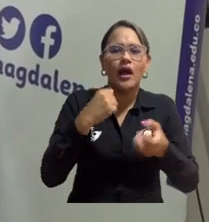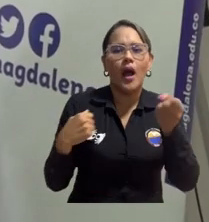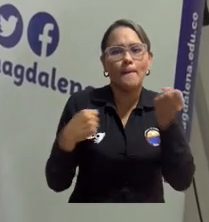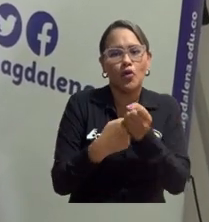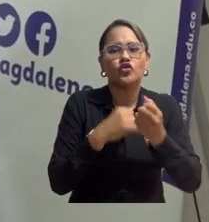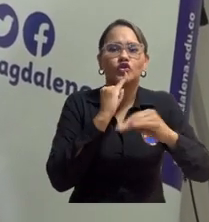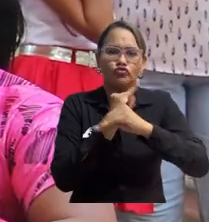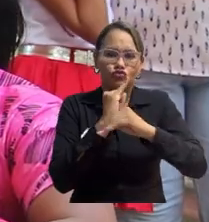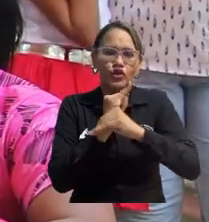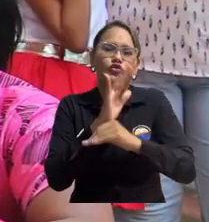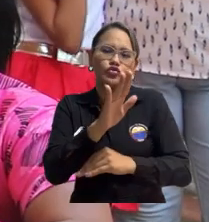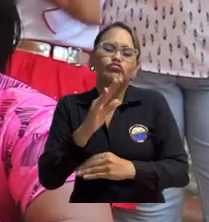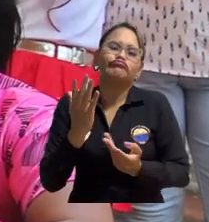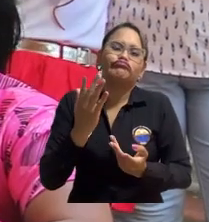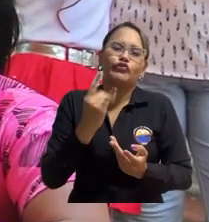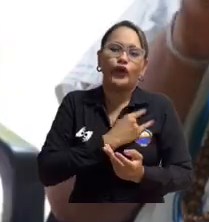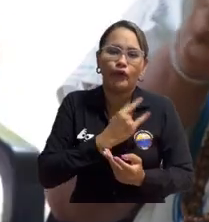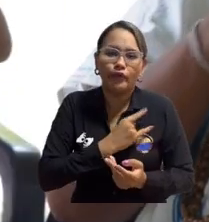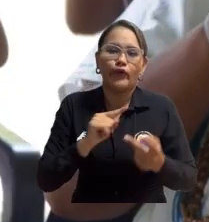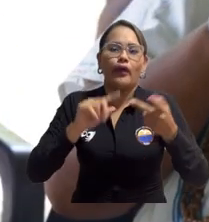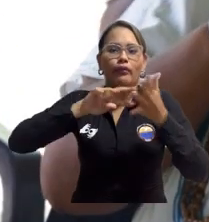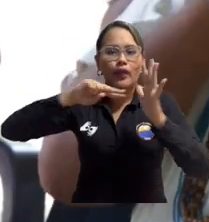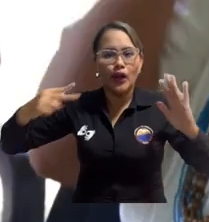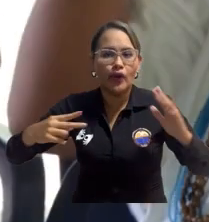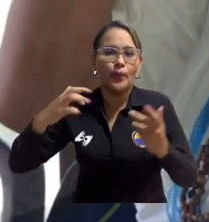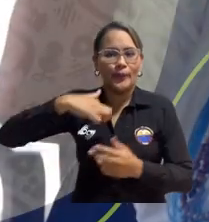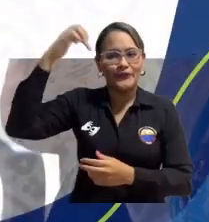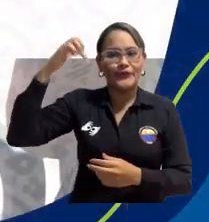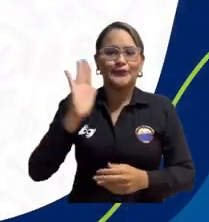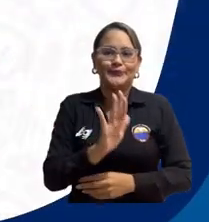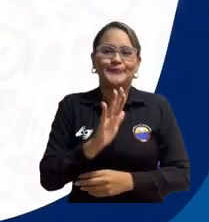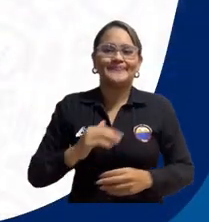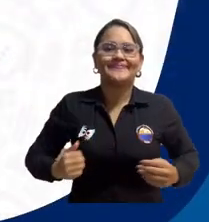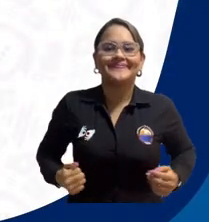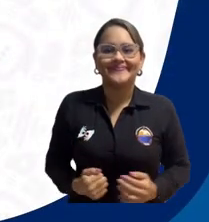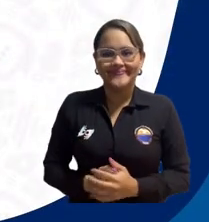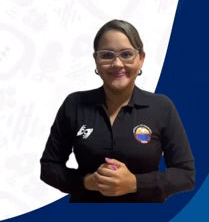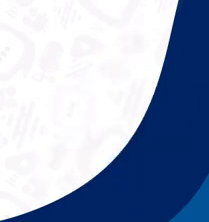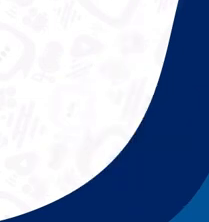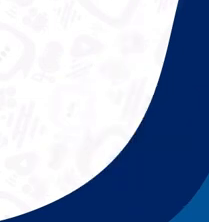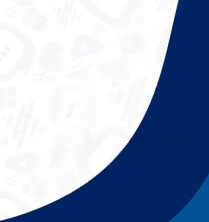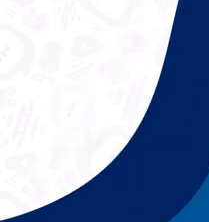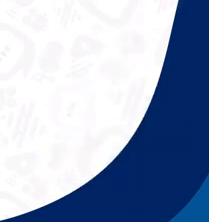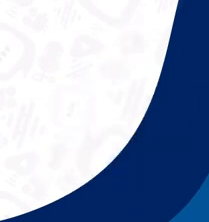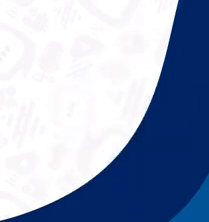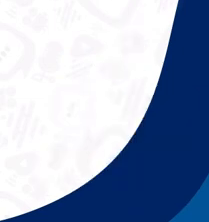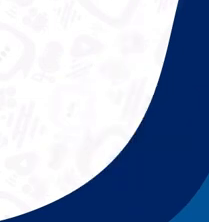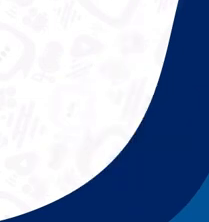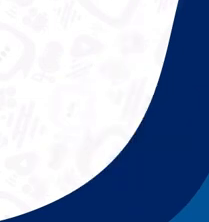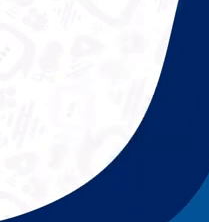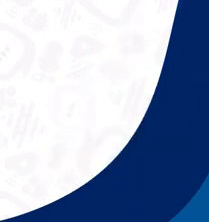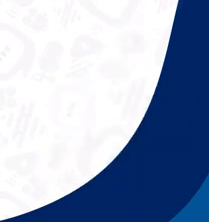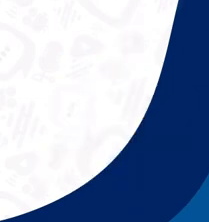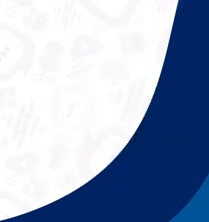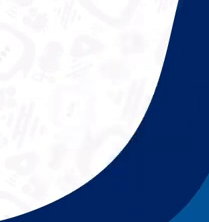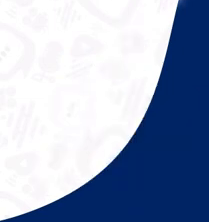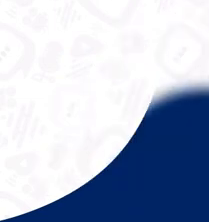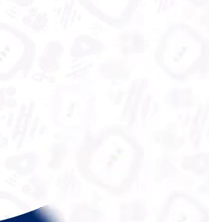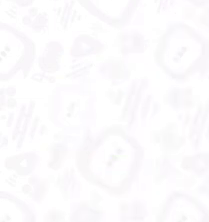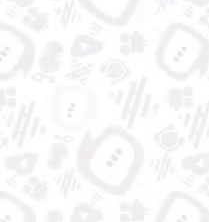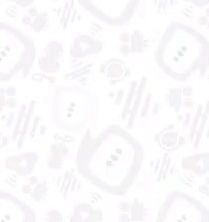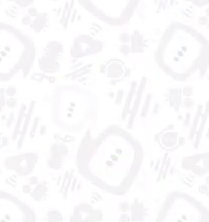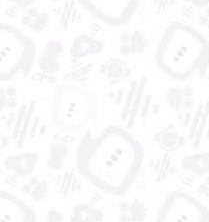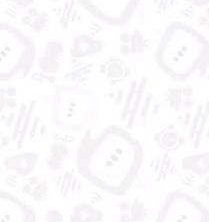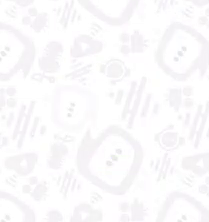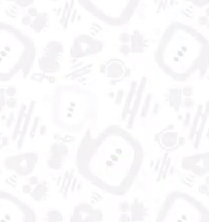la Nación para las instituciones técnicas, tecnológicas y universitarias. Universidad del Magdalena. Aún más incluyente